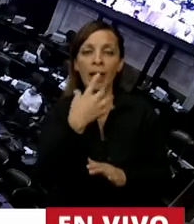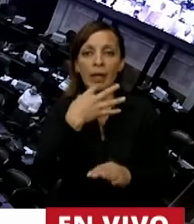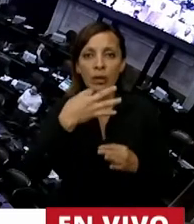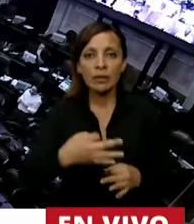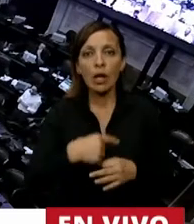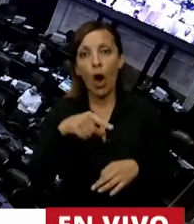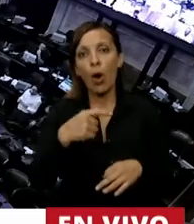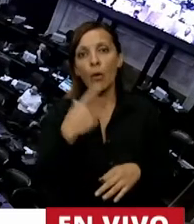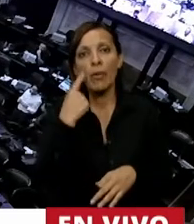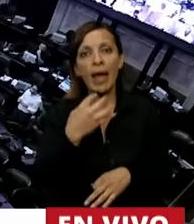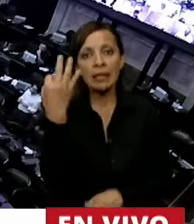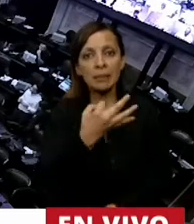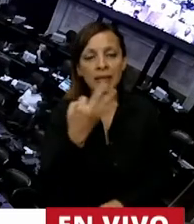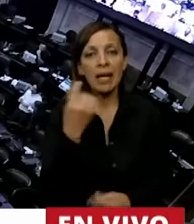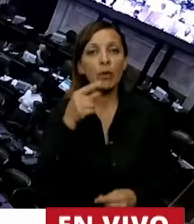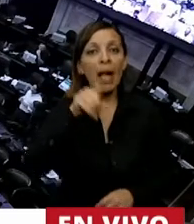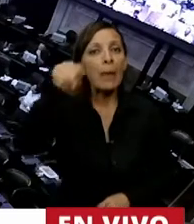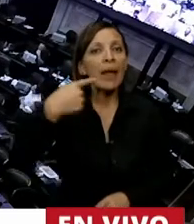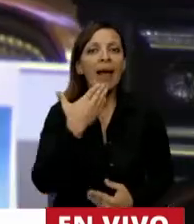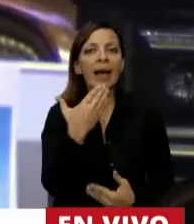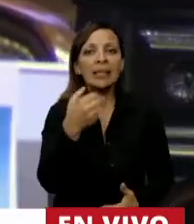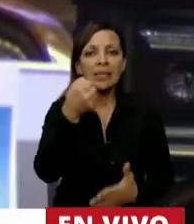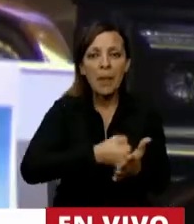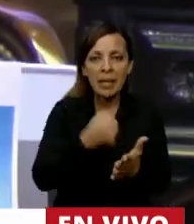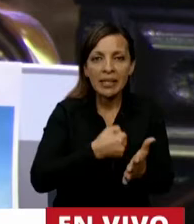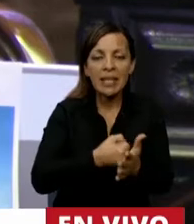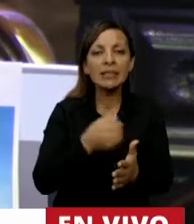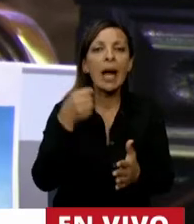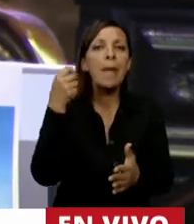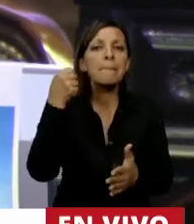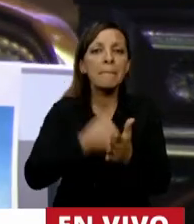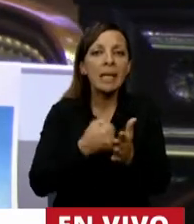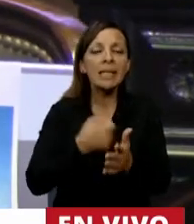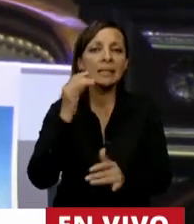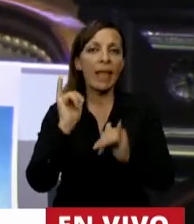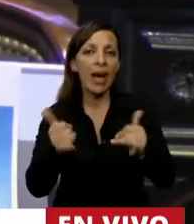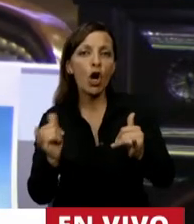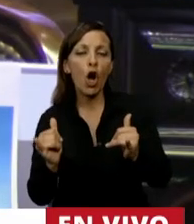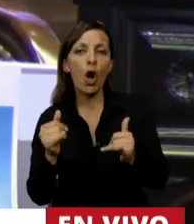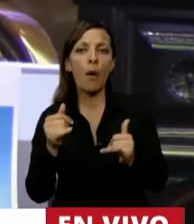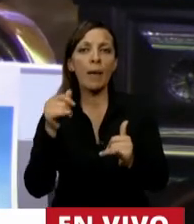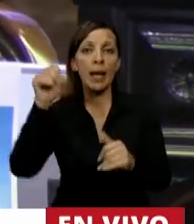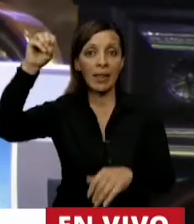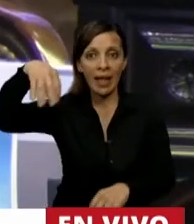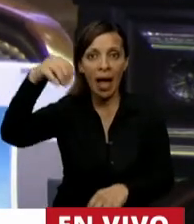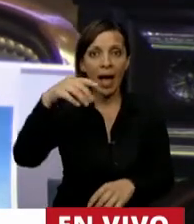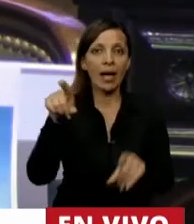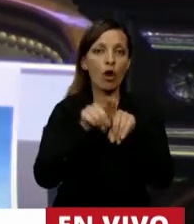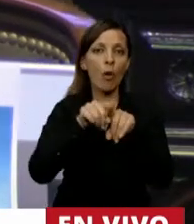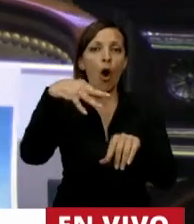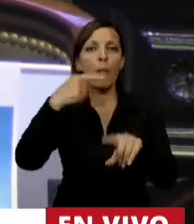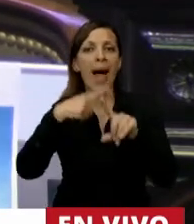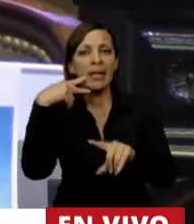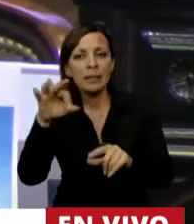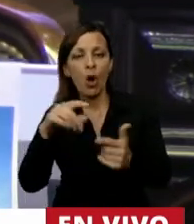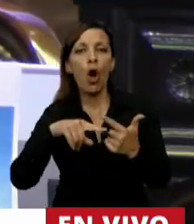para que hoy salga Yolanda, porque es fruto de la militancia. De la militancia de varios jóvenes que están hoy acá. De varios jóvenes como Máximo,